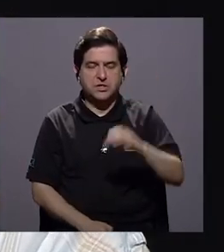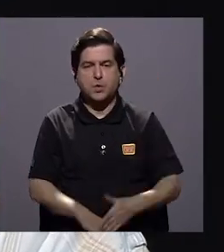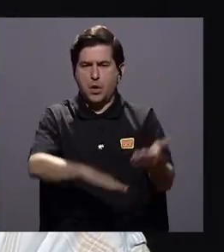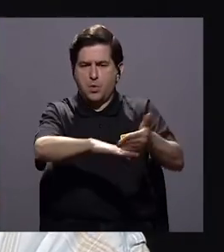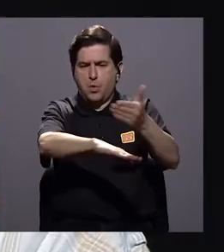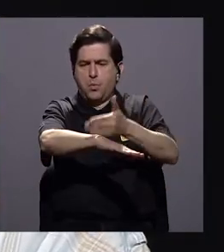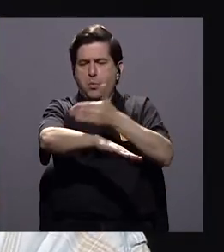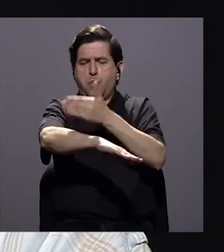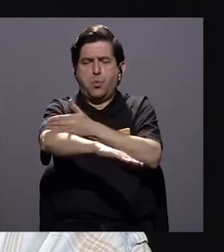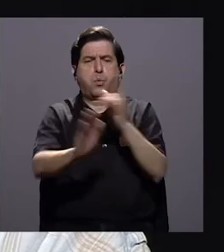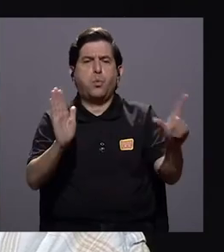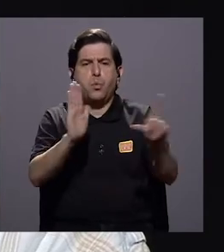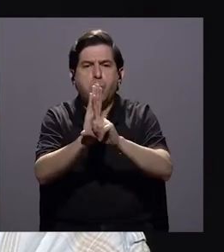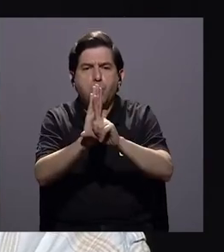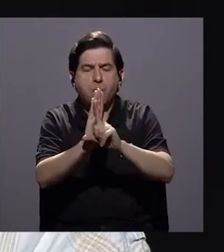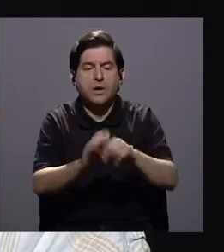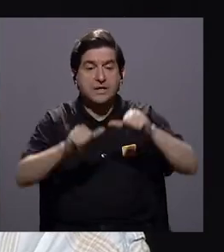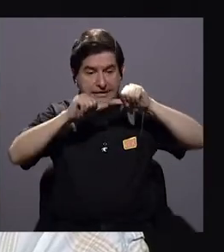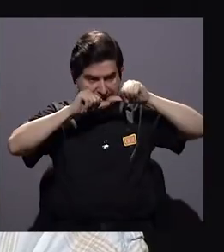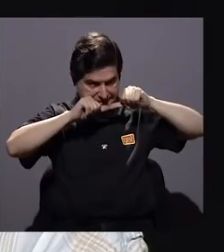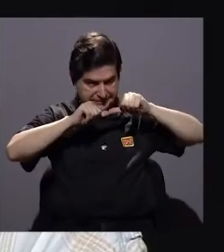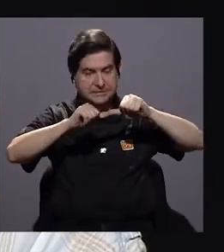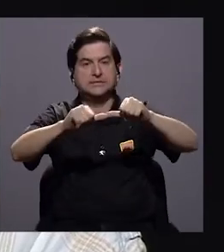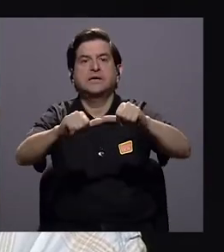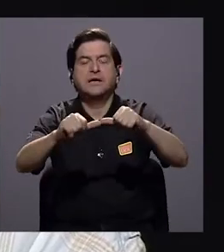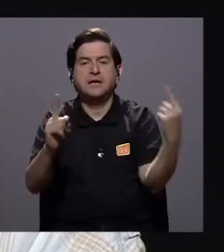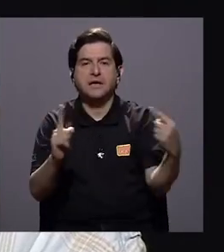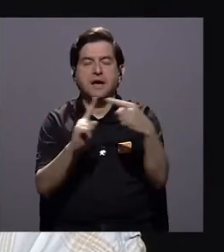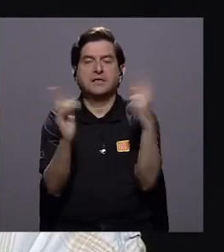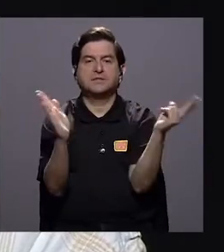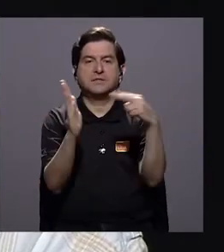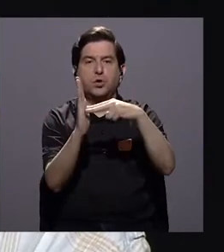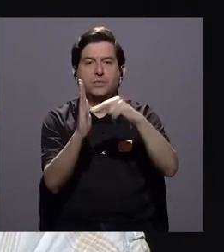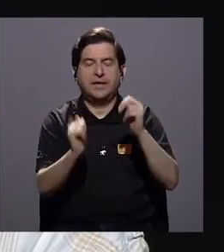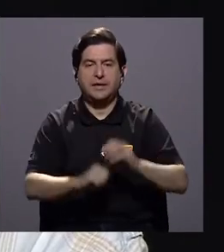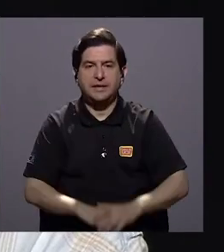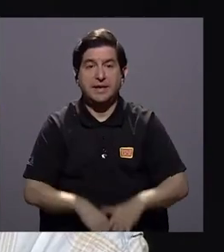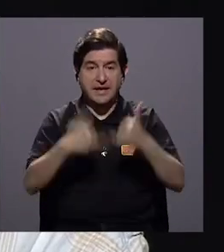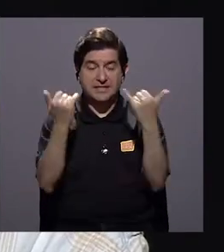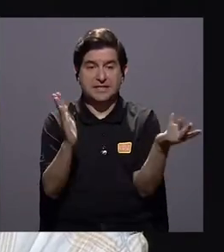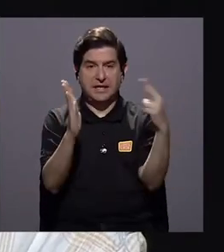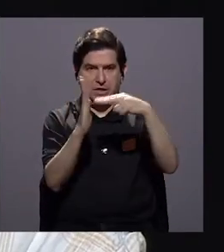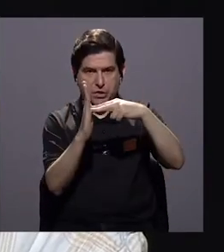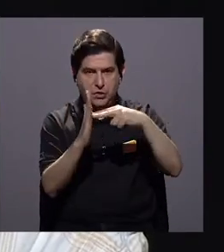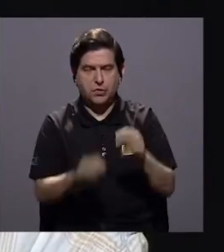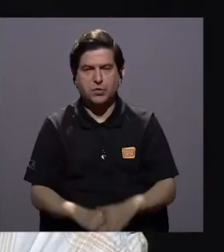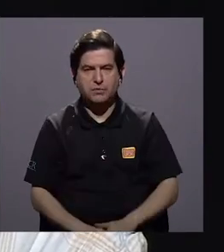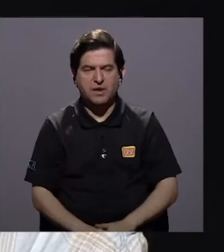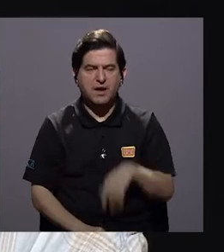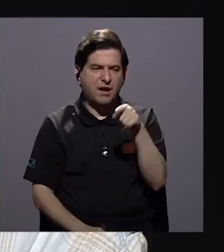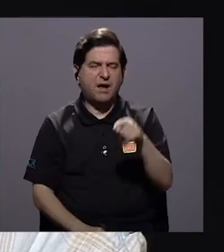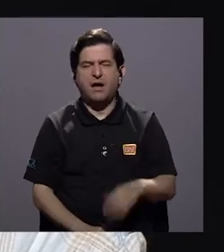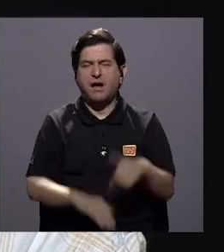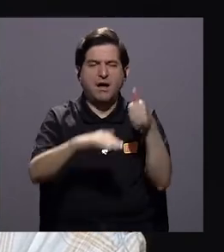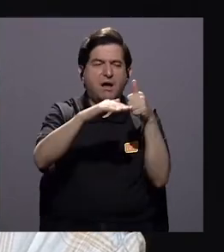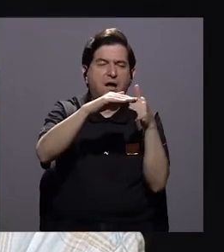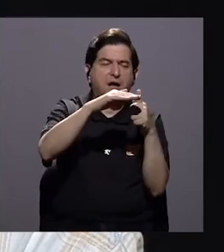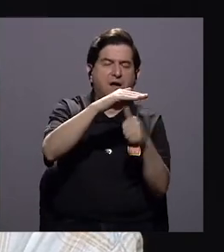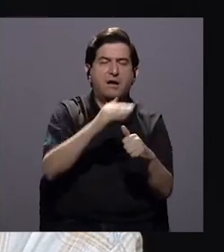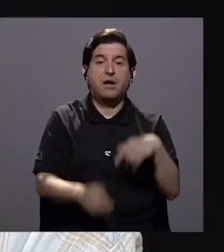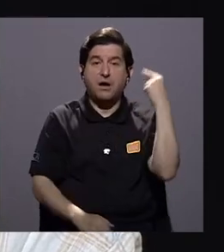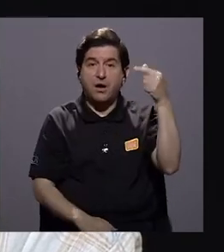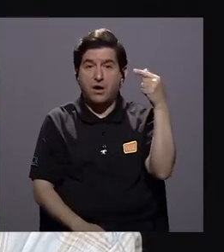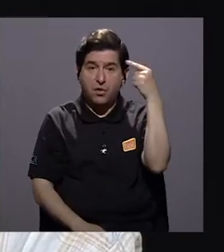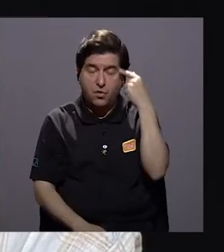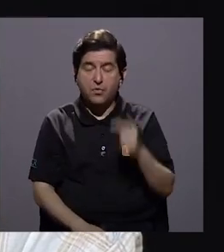un despegue enorme de legislación, que continúa hasta el 2000. Ya en el 2000 comienza a opacarse, porque comenzamos